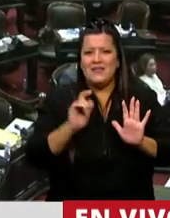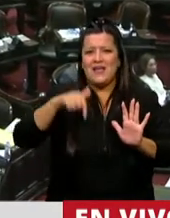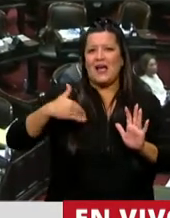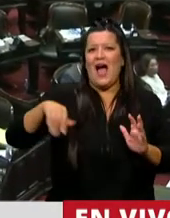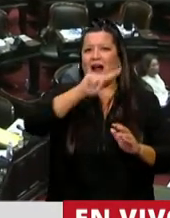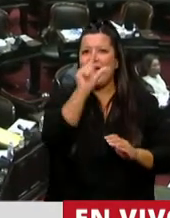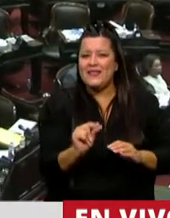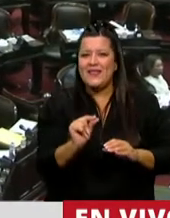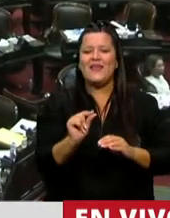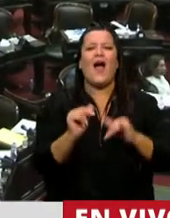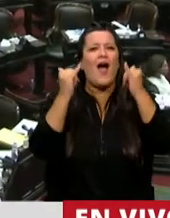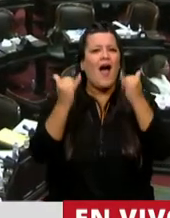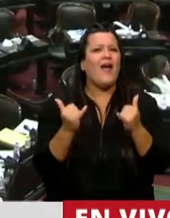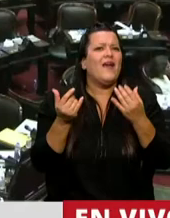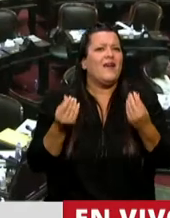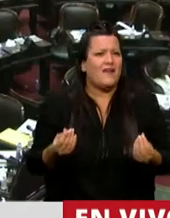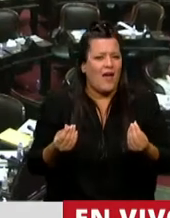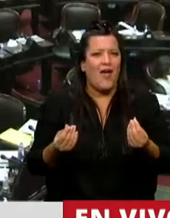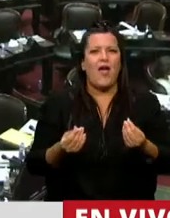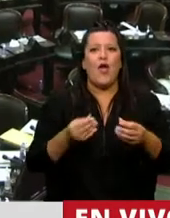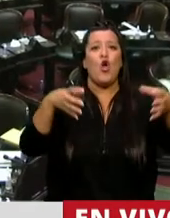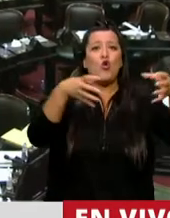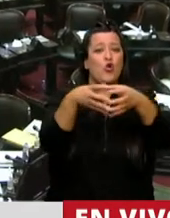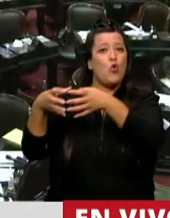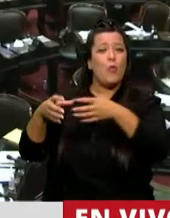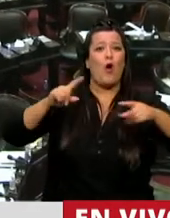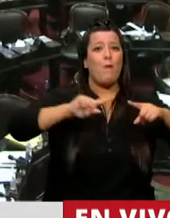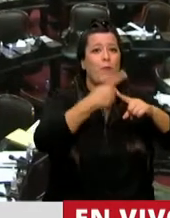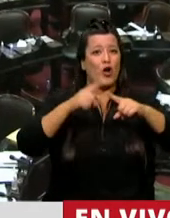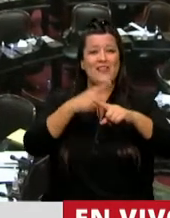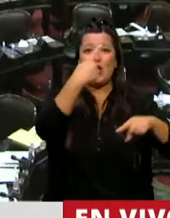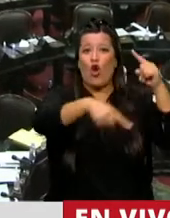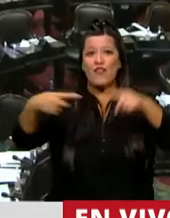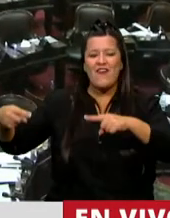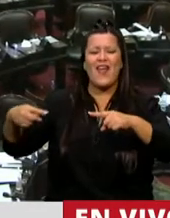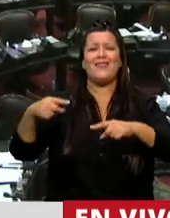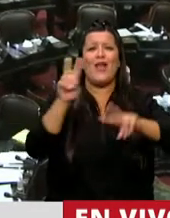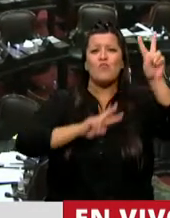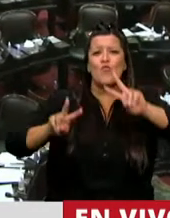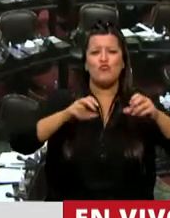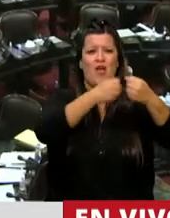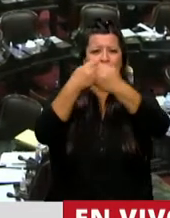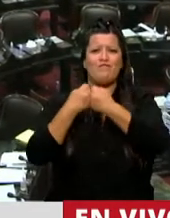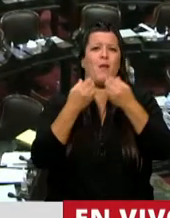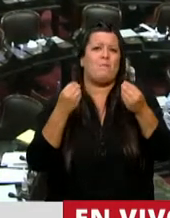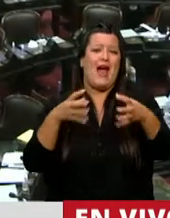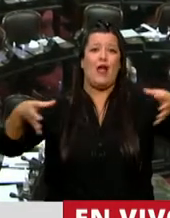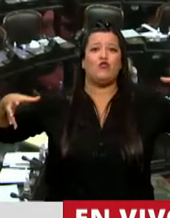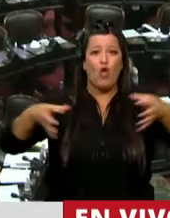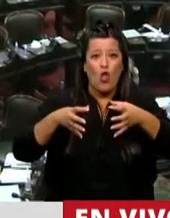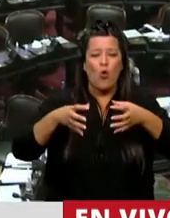que las diferentes fuerzas políticas lograran los consensos para enfrentar en unidad